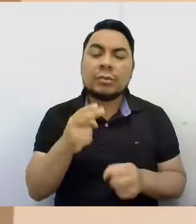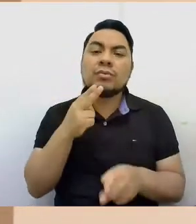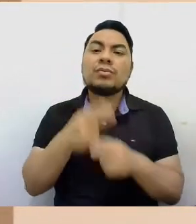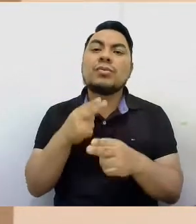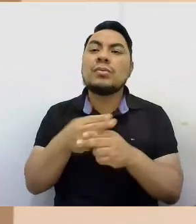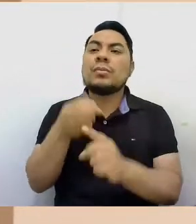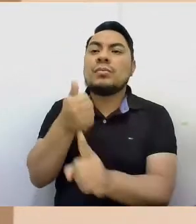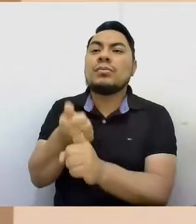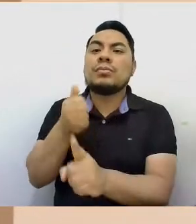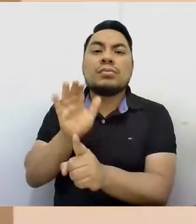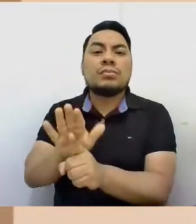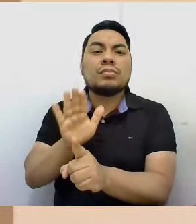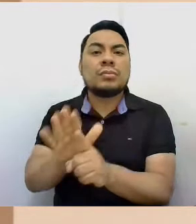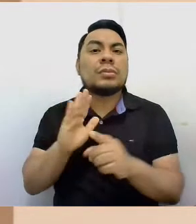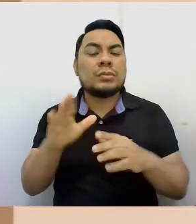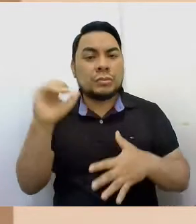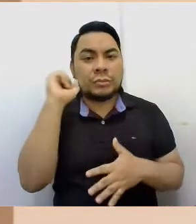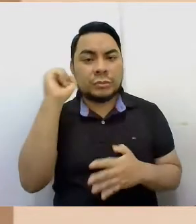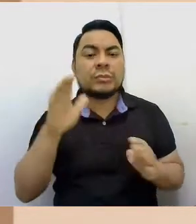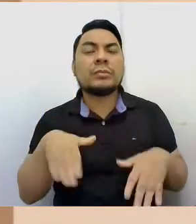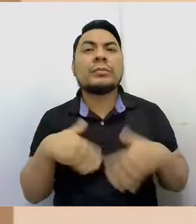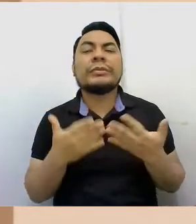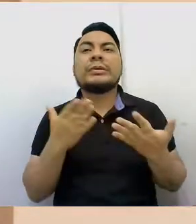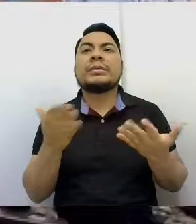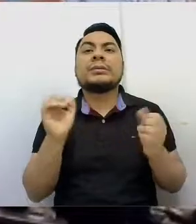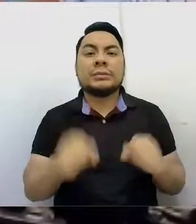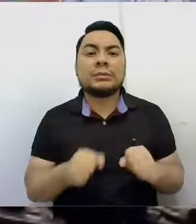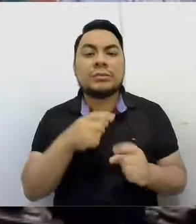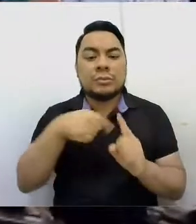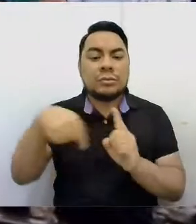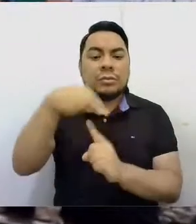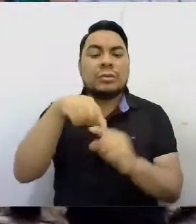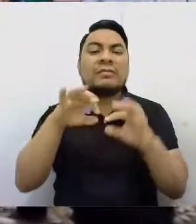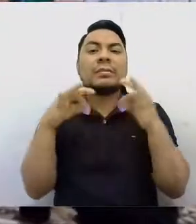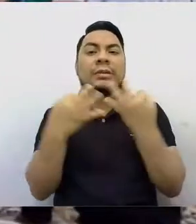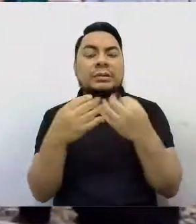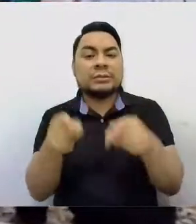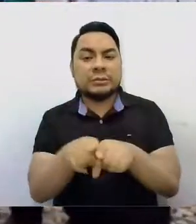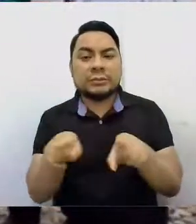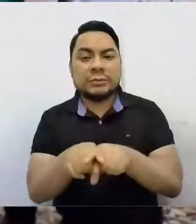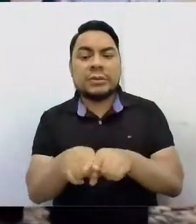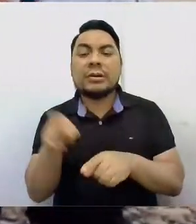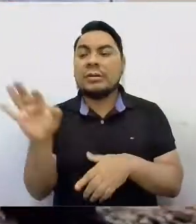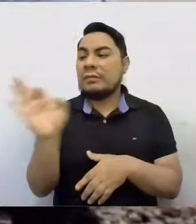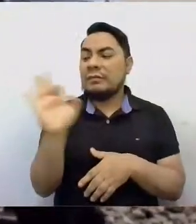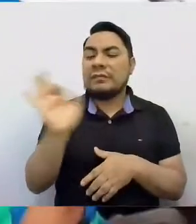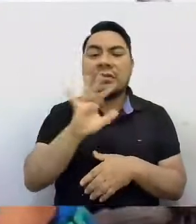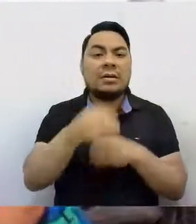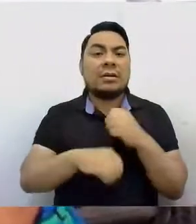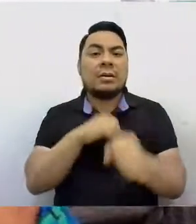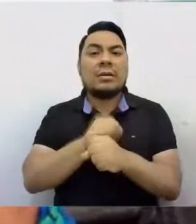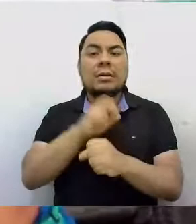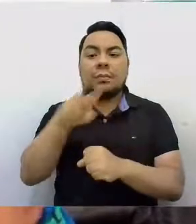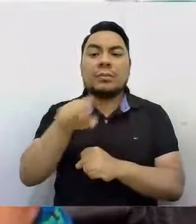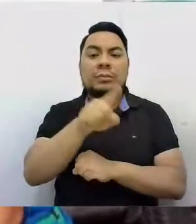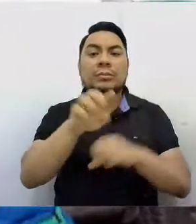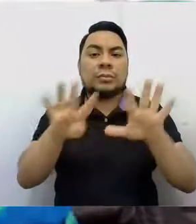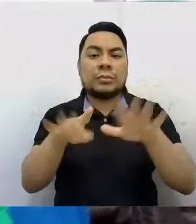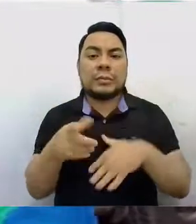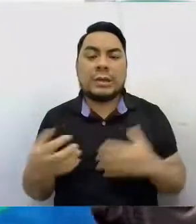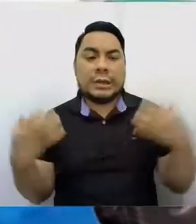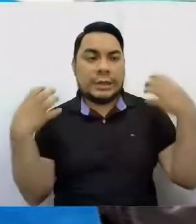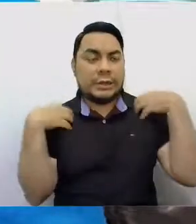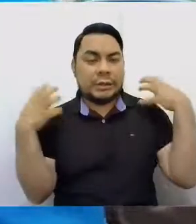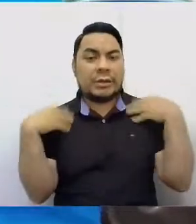derecho a poder estar, digamos, en su entorno familiar también. En febrero del 2019, la Gerencia de Desarrollo Social